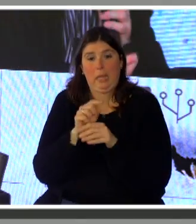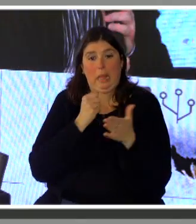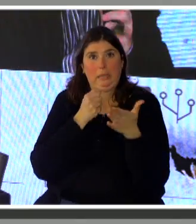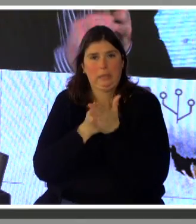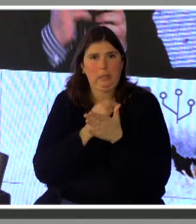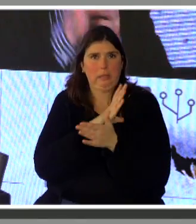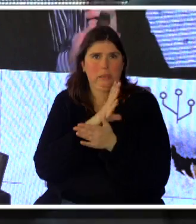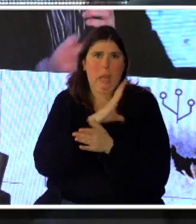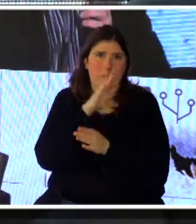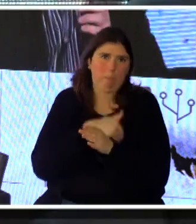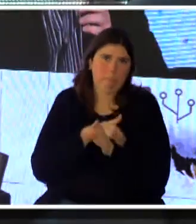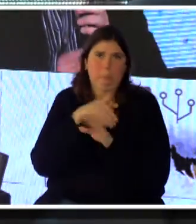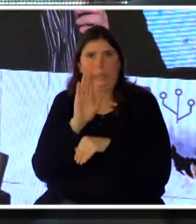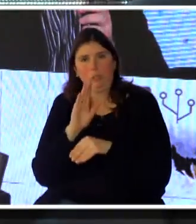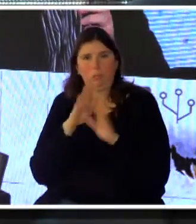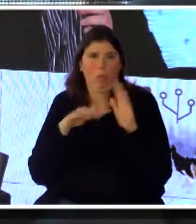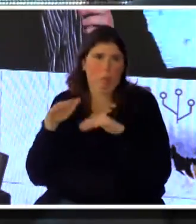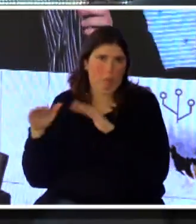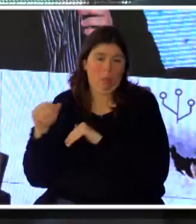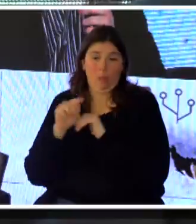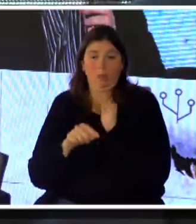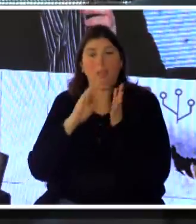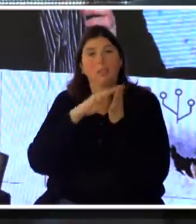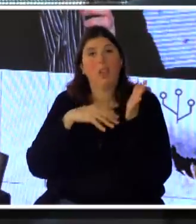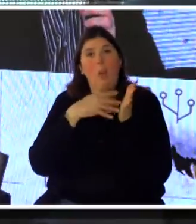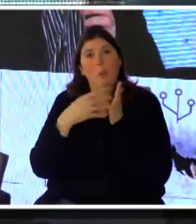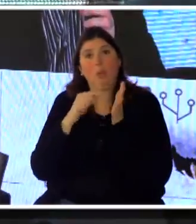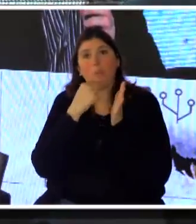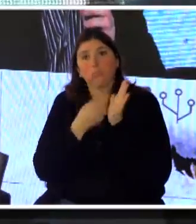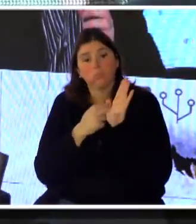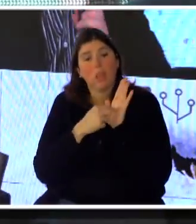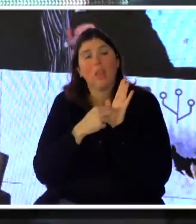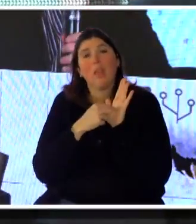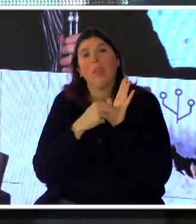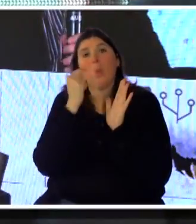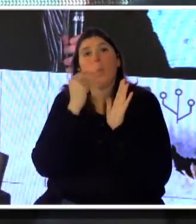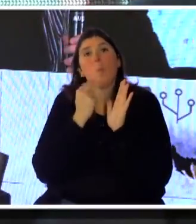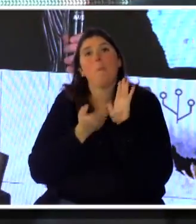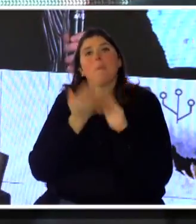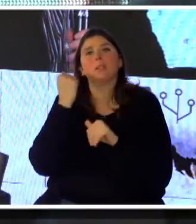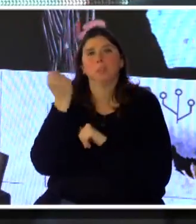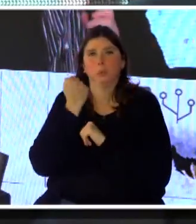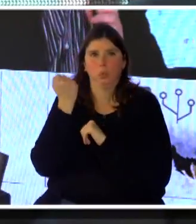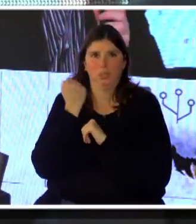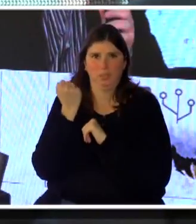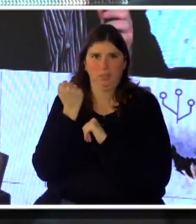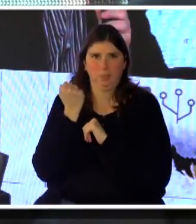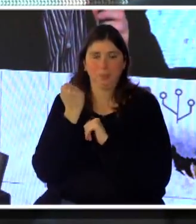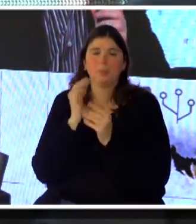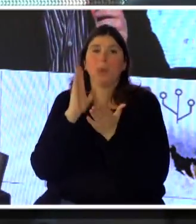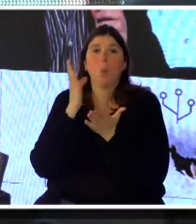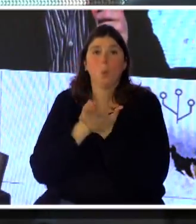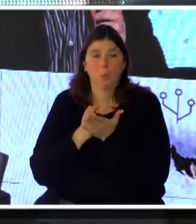tablero de control, en el tablero donde se indican los valores más importantes que tiene acceso. Y por último,